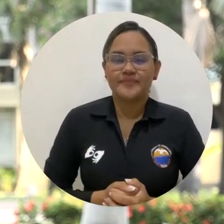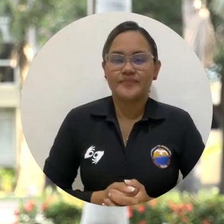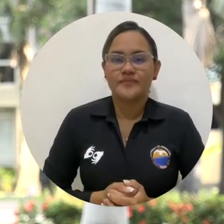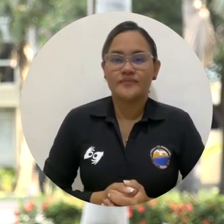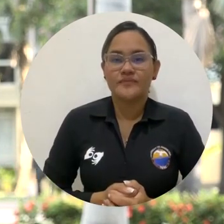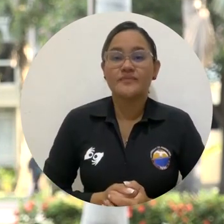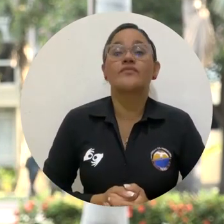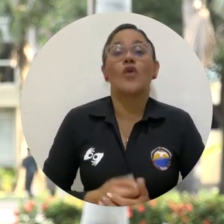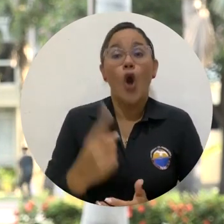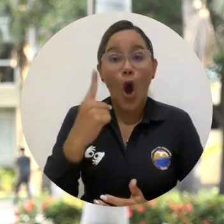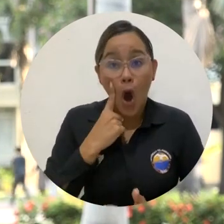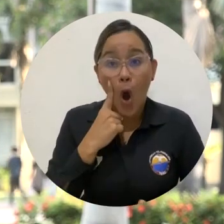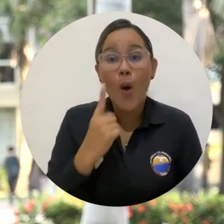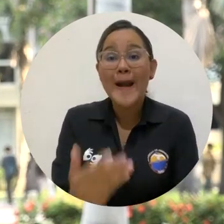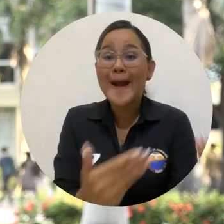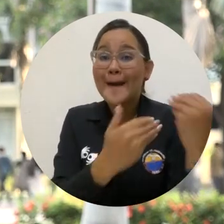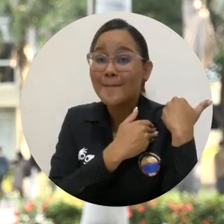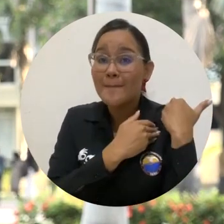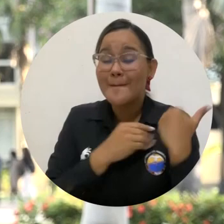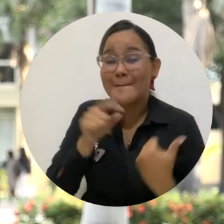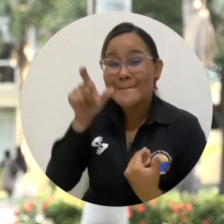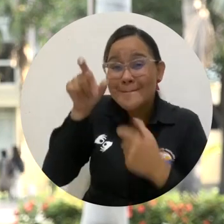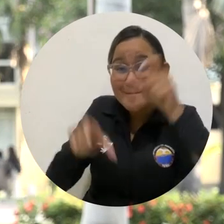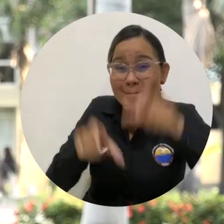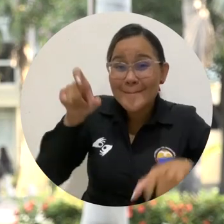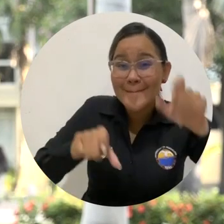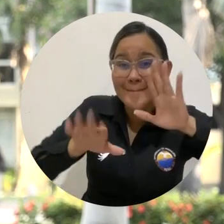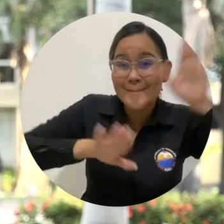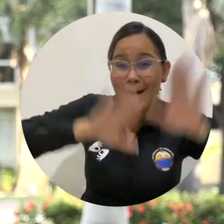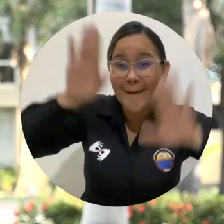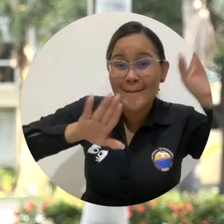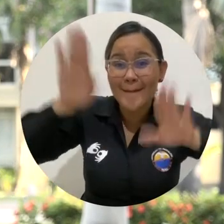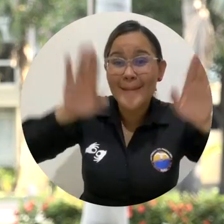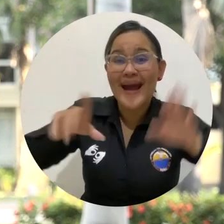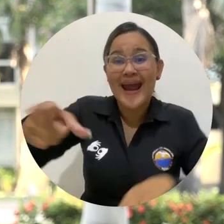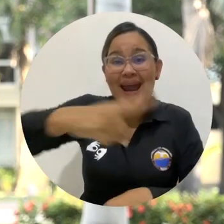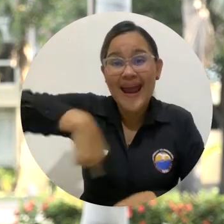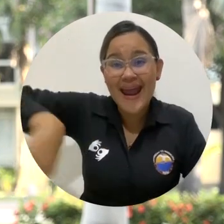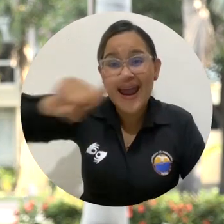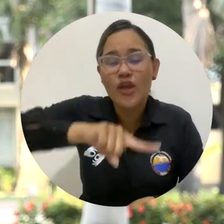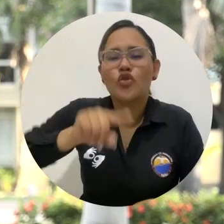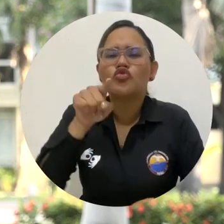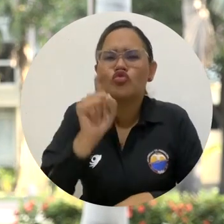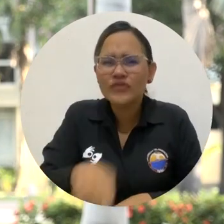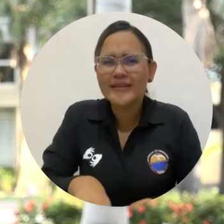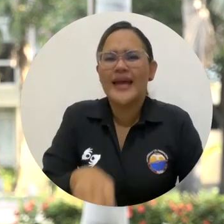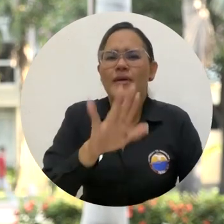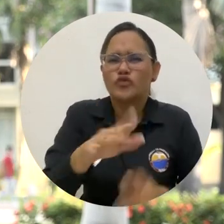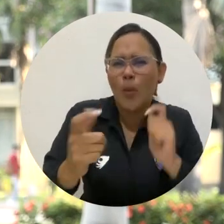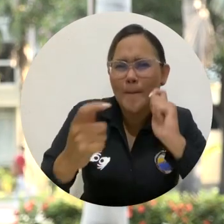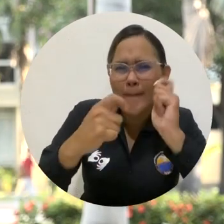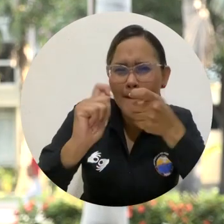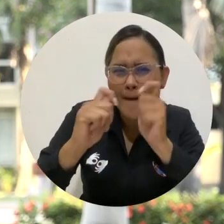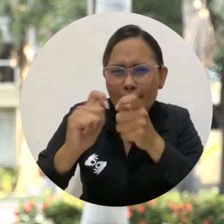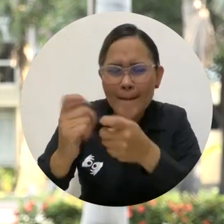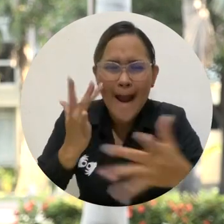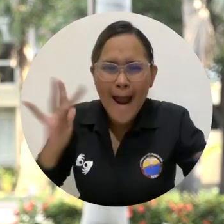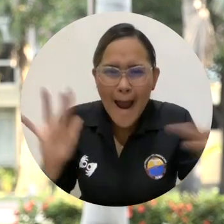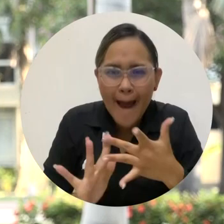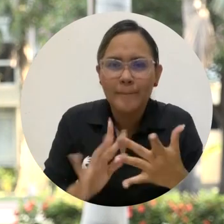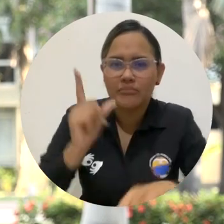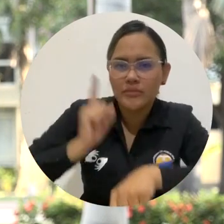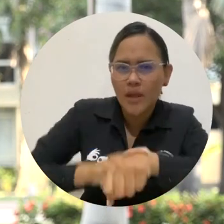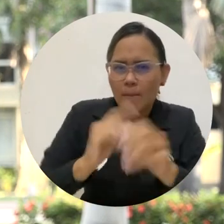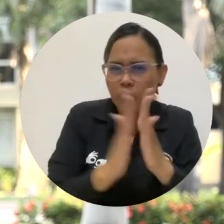electrónico elecciones arroba unimagdalena punto edu punto com. Es responsabilidad de los candidatos asegurarse de que sus